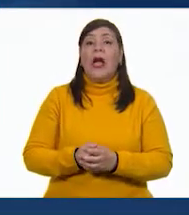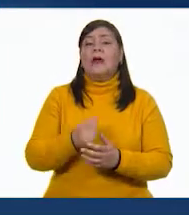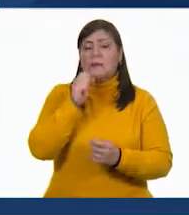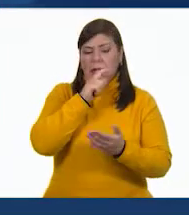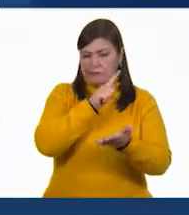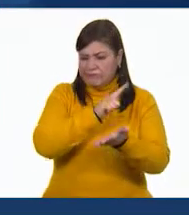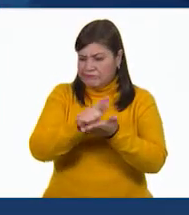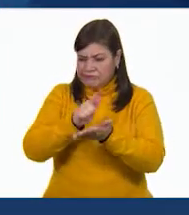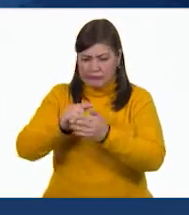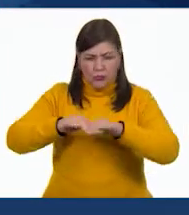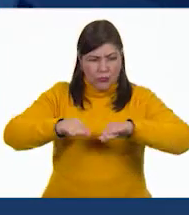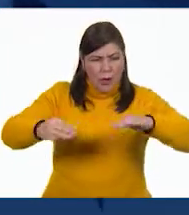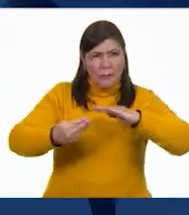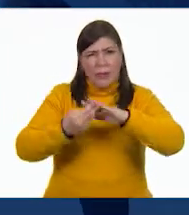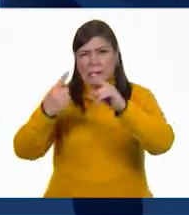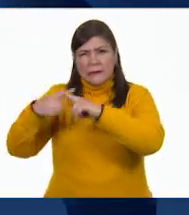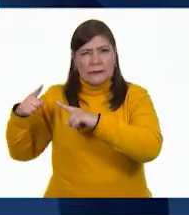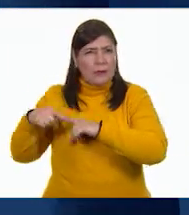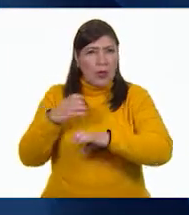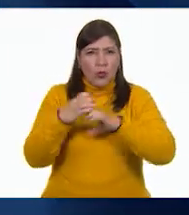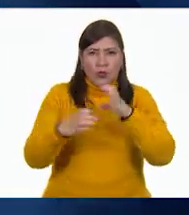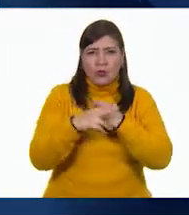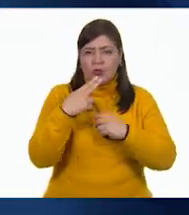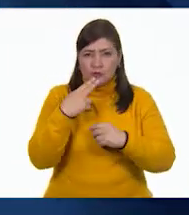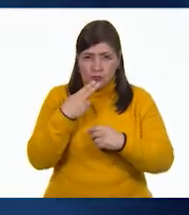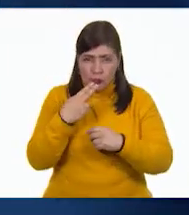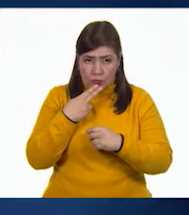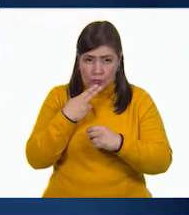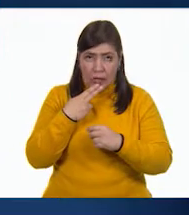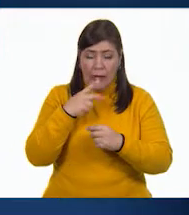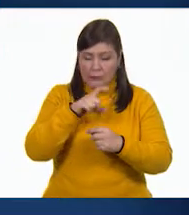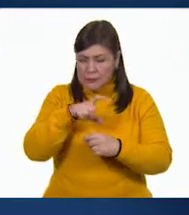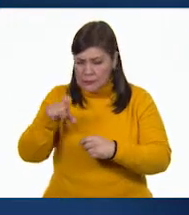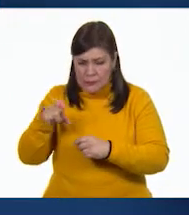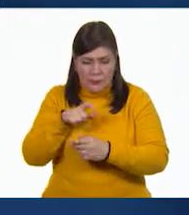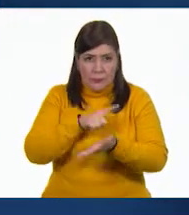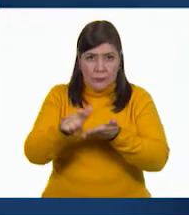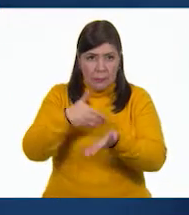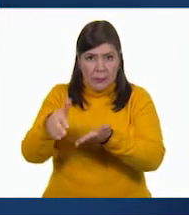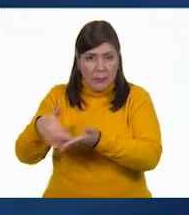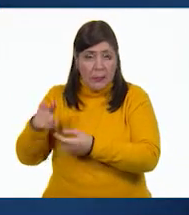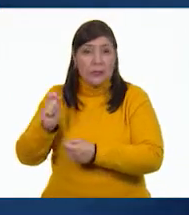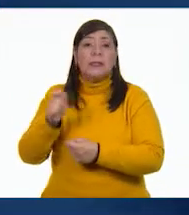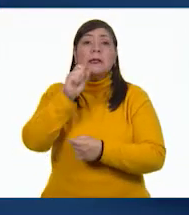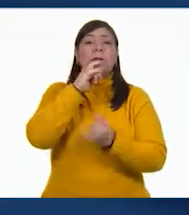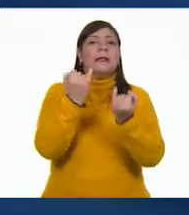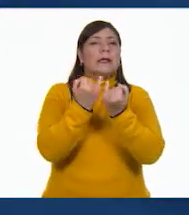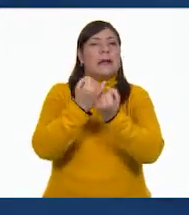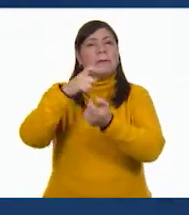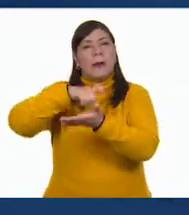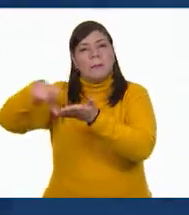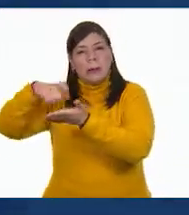Desinfecta las superficies y los objetos que más utilizas. También las cosas que compres en la tienda o el supermercado.